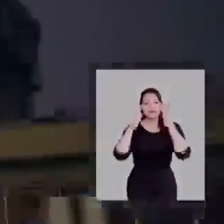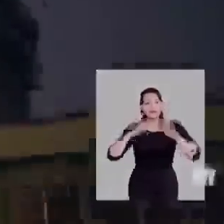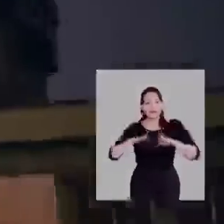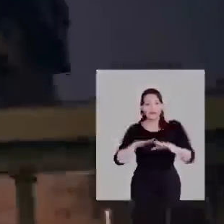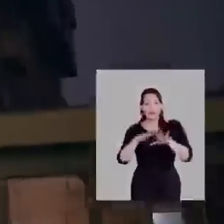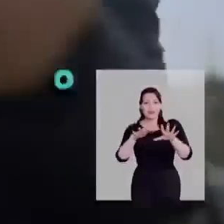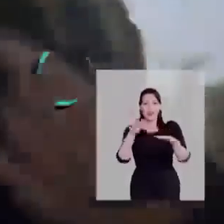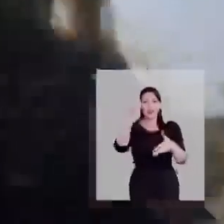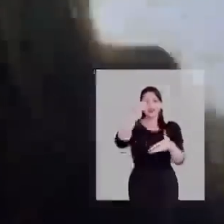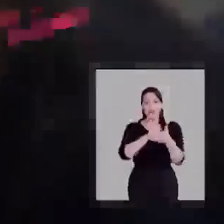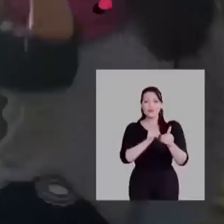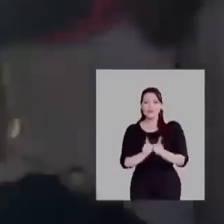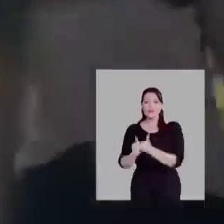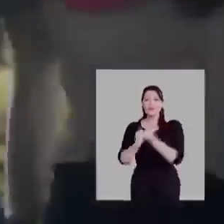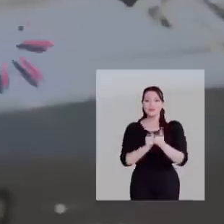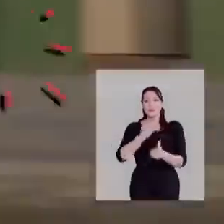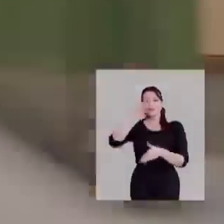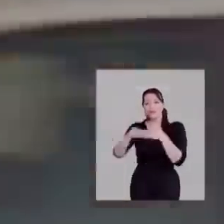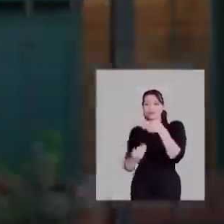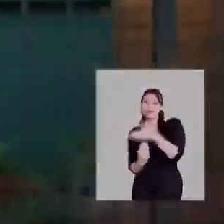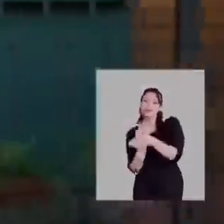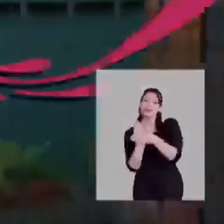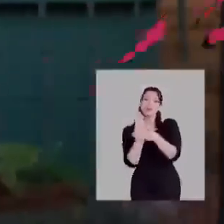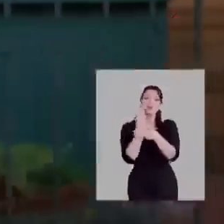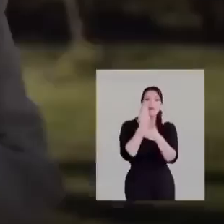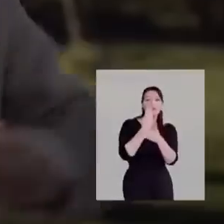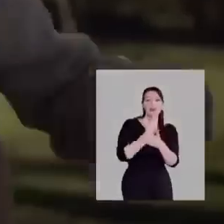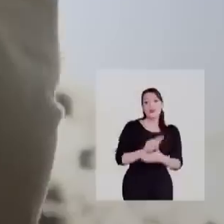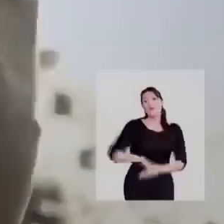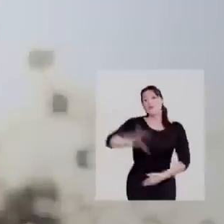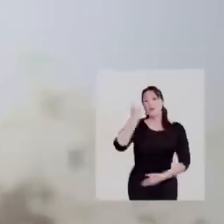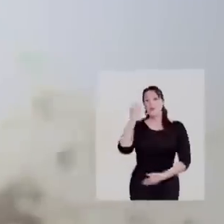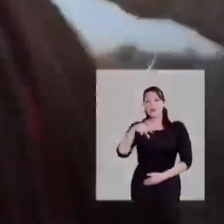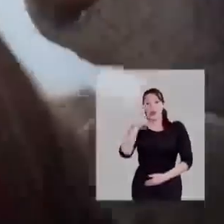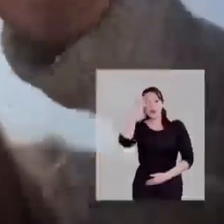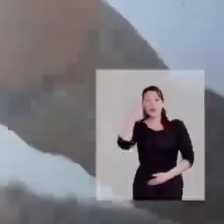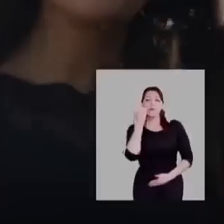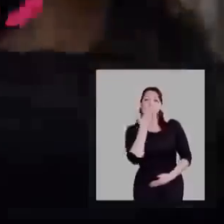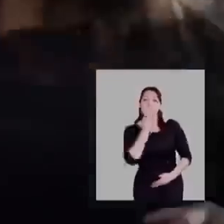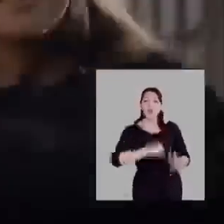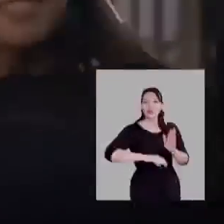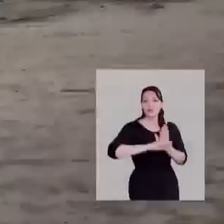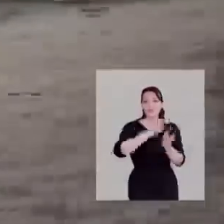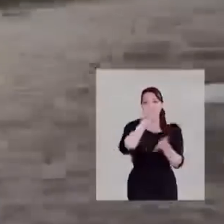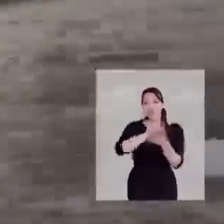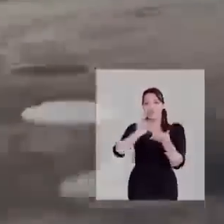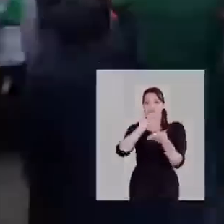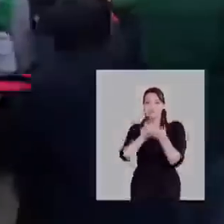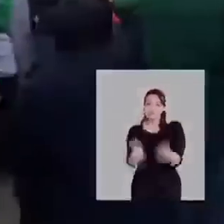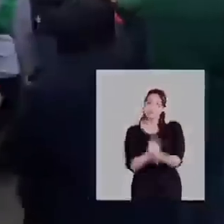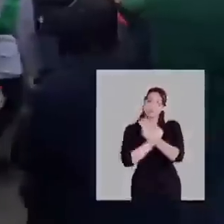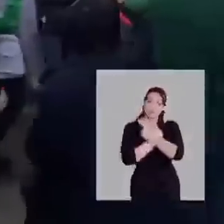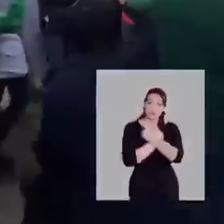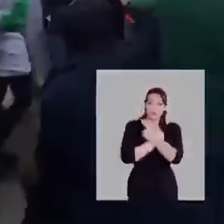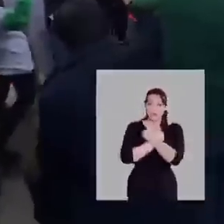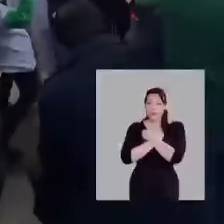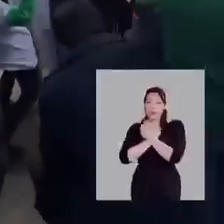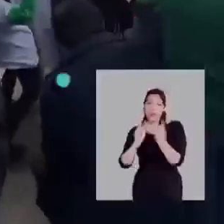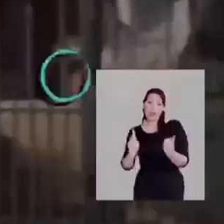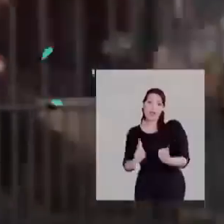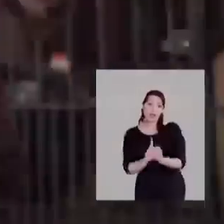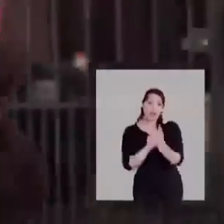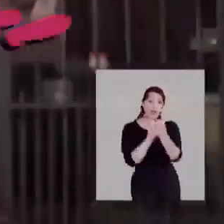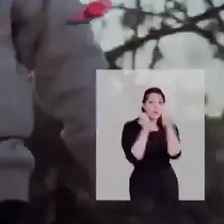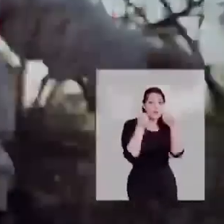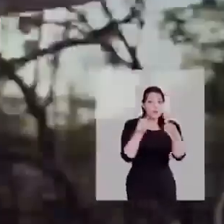Si votamos todos juntos, amanece un nuevo día. Vamos sin rencor, vamos por una mejor. Una escrita con amor y